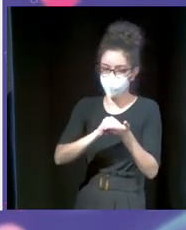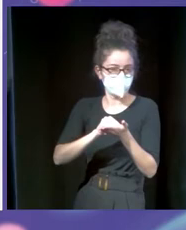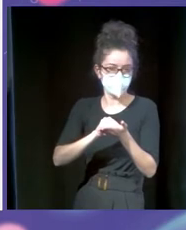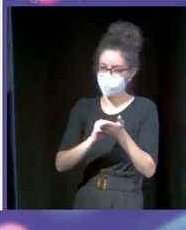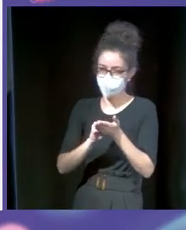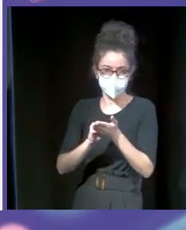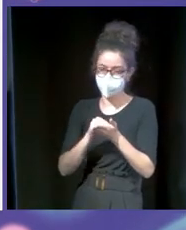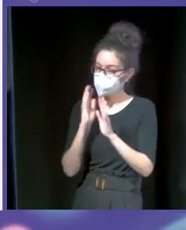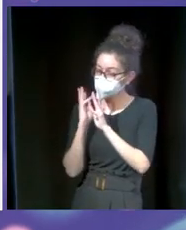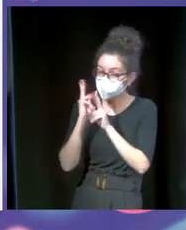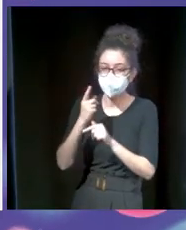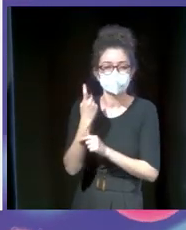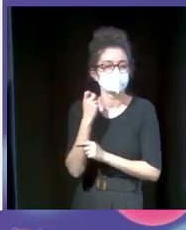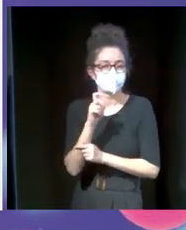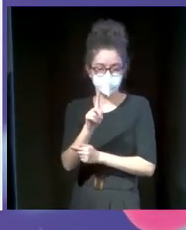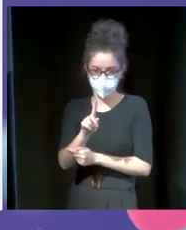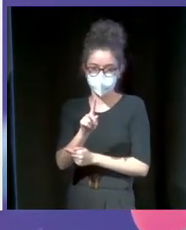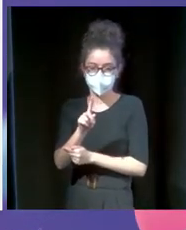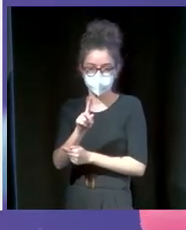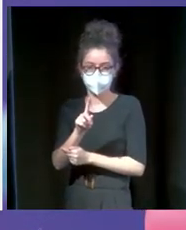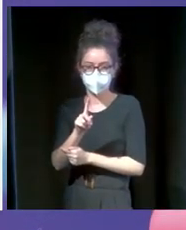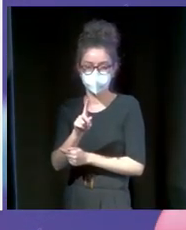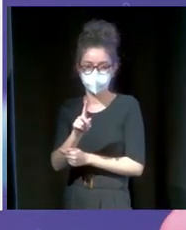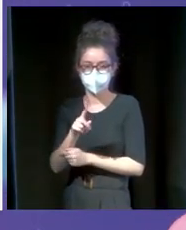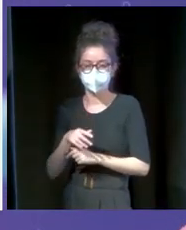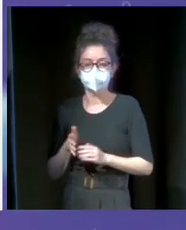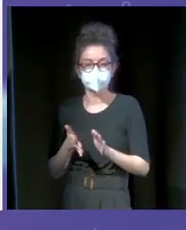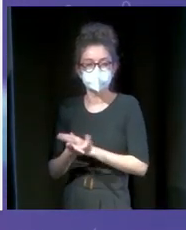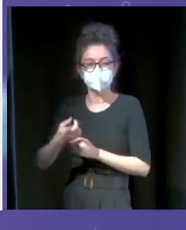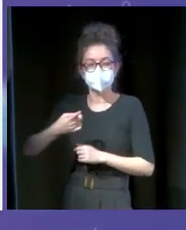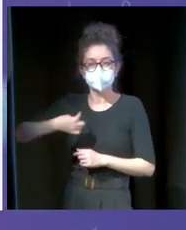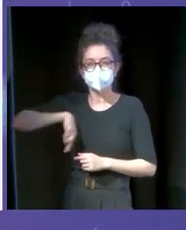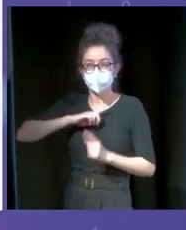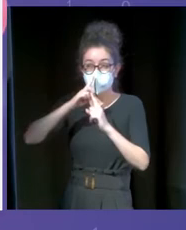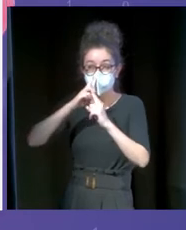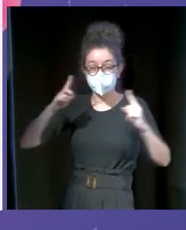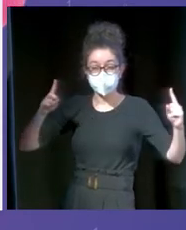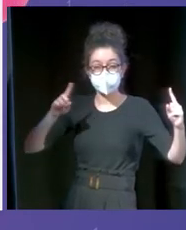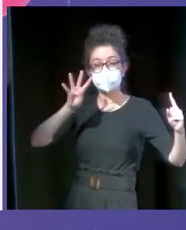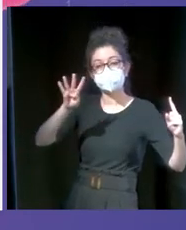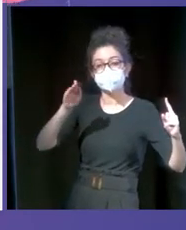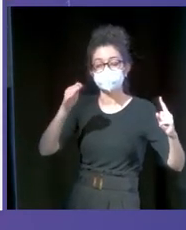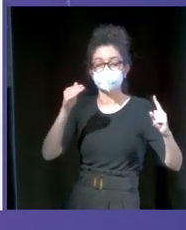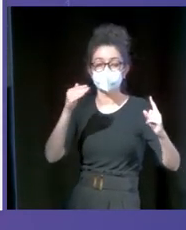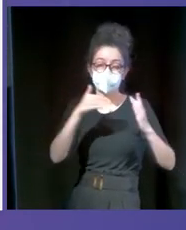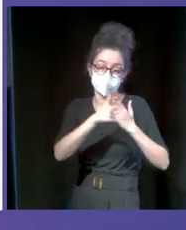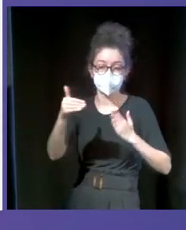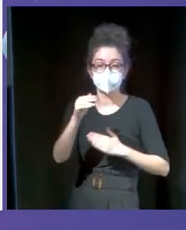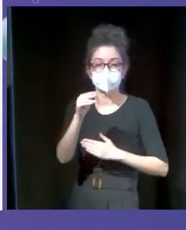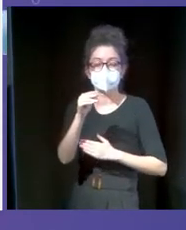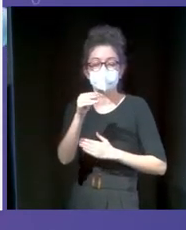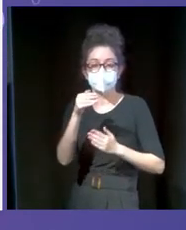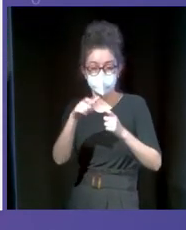colas. ¿Todo esto en qué se traduce? En que nosotros llegamos a vender al año más de cuatro millones de entradas a través de